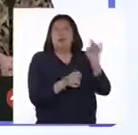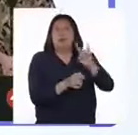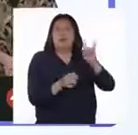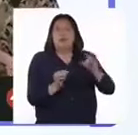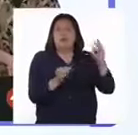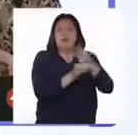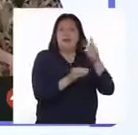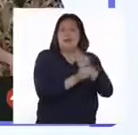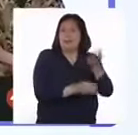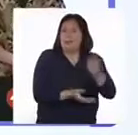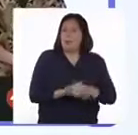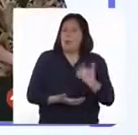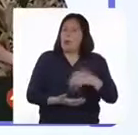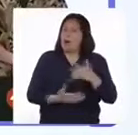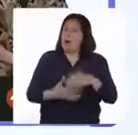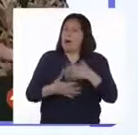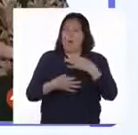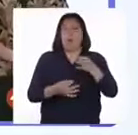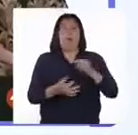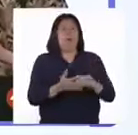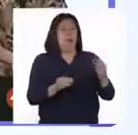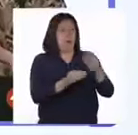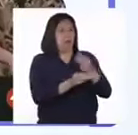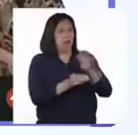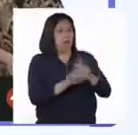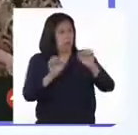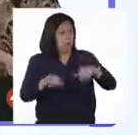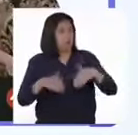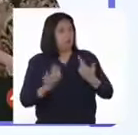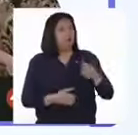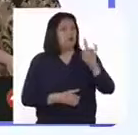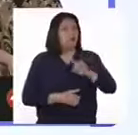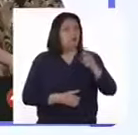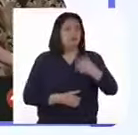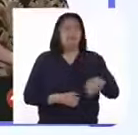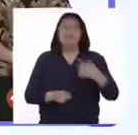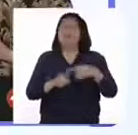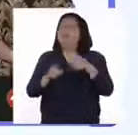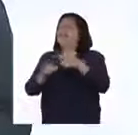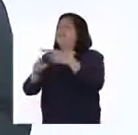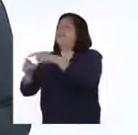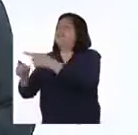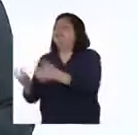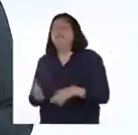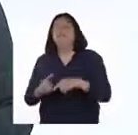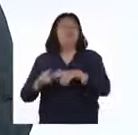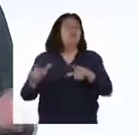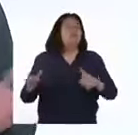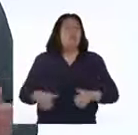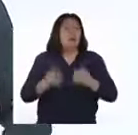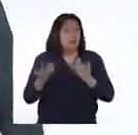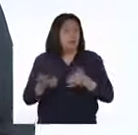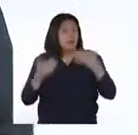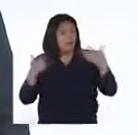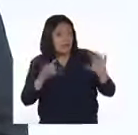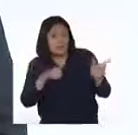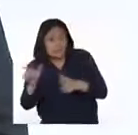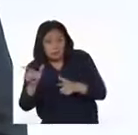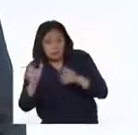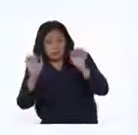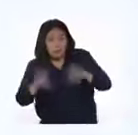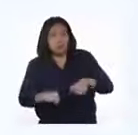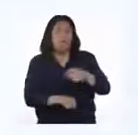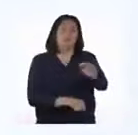impresionante cómo la matemática nos sorprende con su utilidad en situaciones tan diversas de la vida. ¿Están listas y listos? Pues